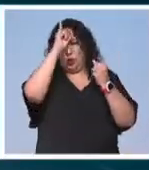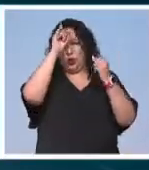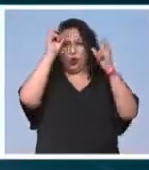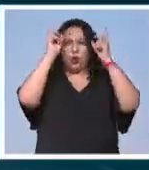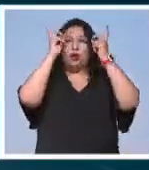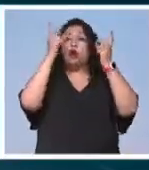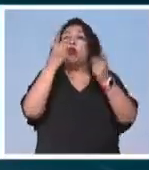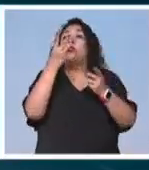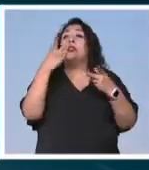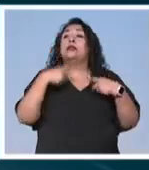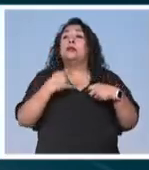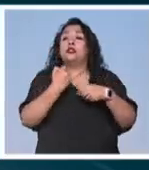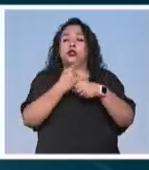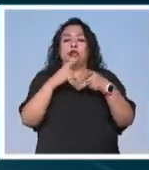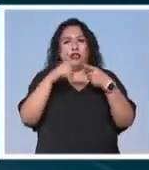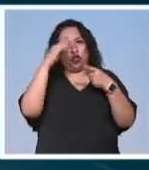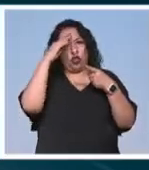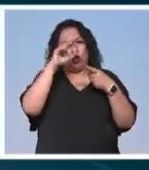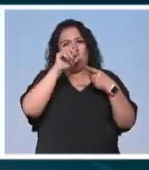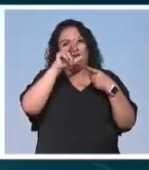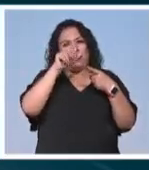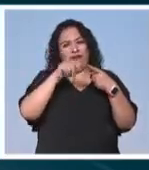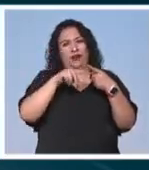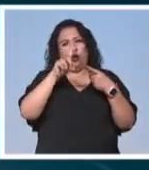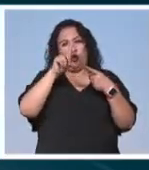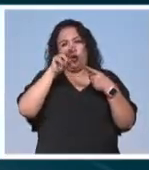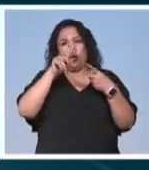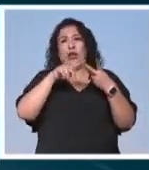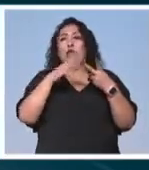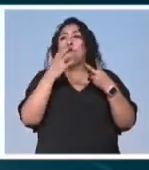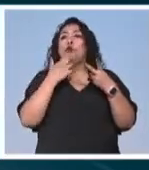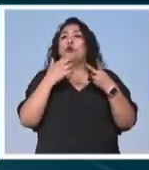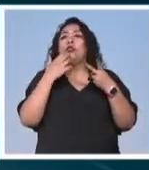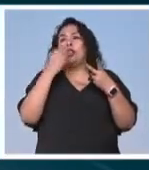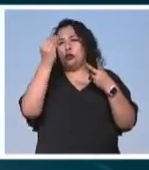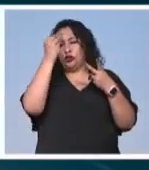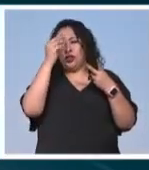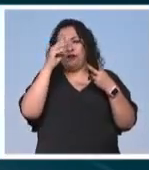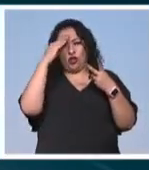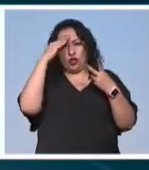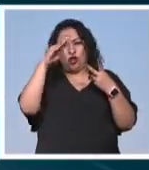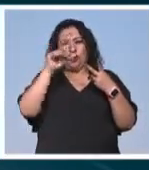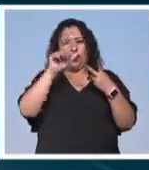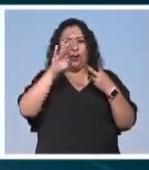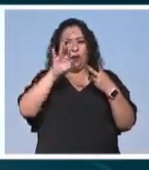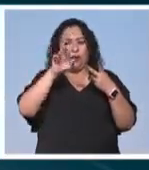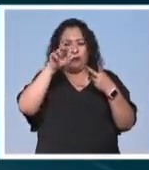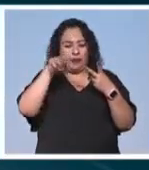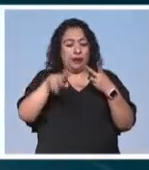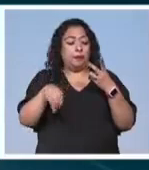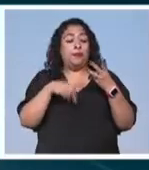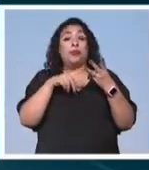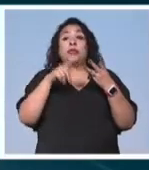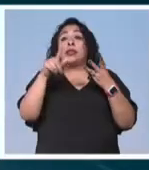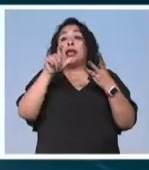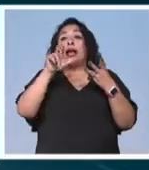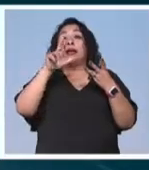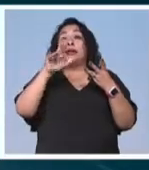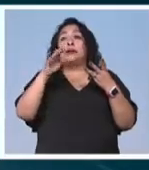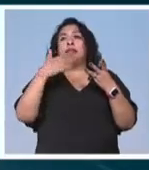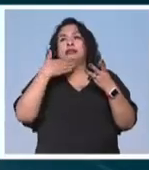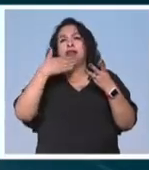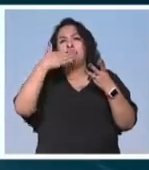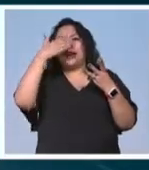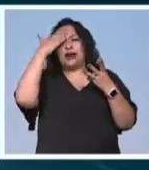tres personajes don Álvaro duque de Villalba el judío y sabio don Abraham de Talamaca y el alquimista árabe